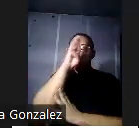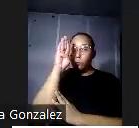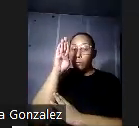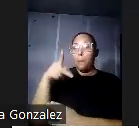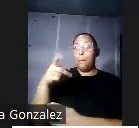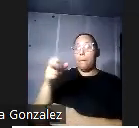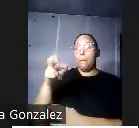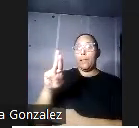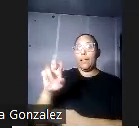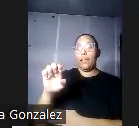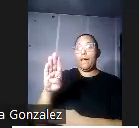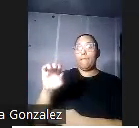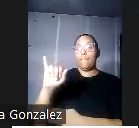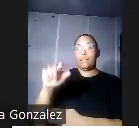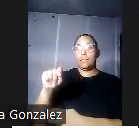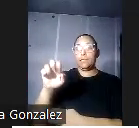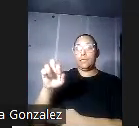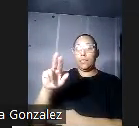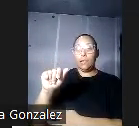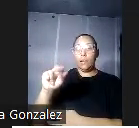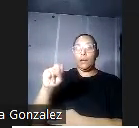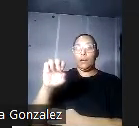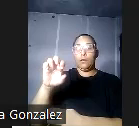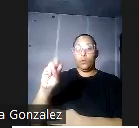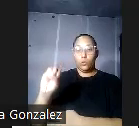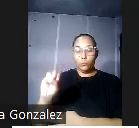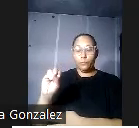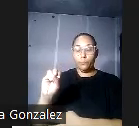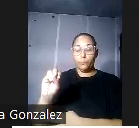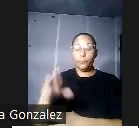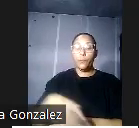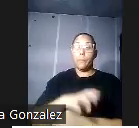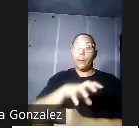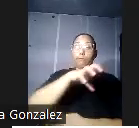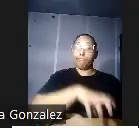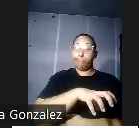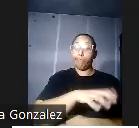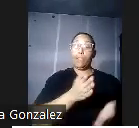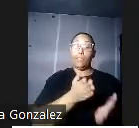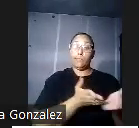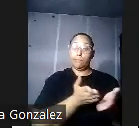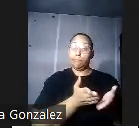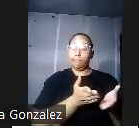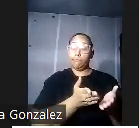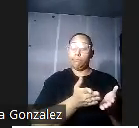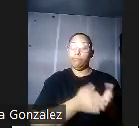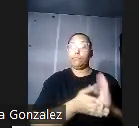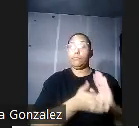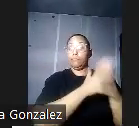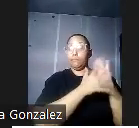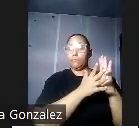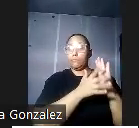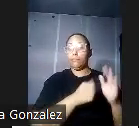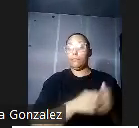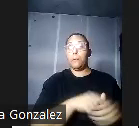siguió la recomendación del plan general para ubicar este tipo de servicios en la costa del condado. Sin embargo,